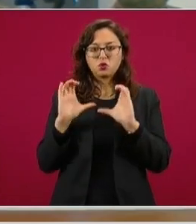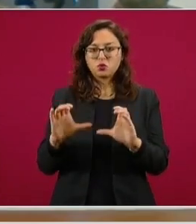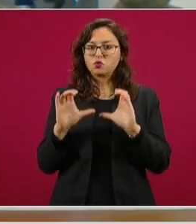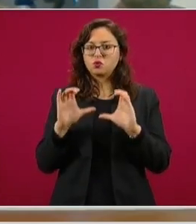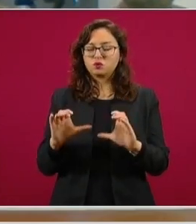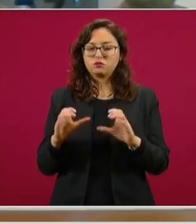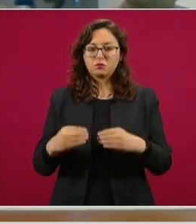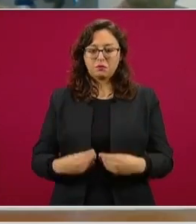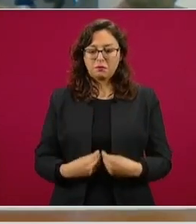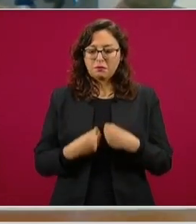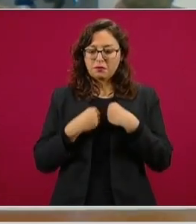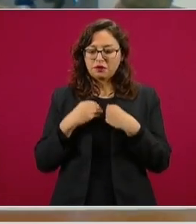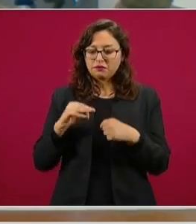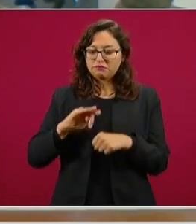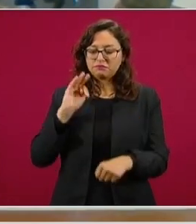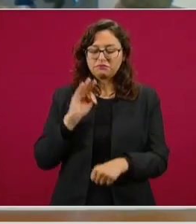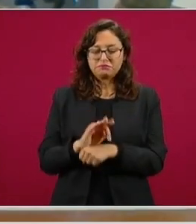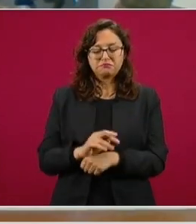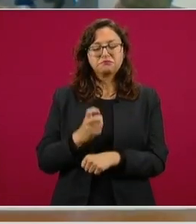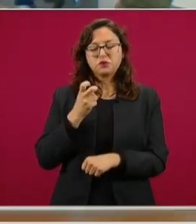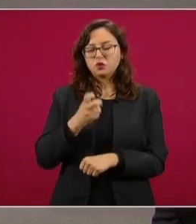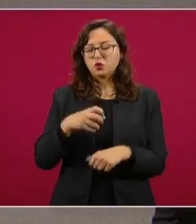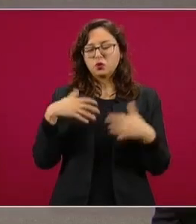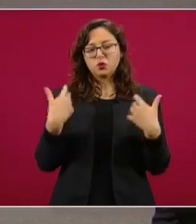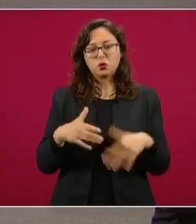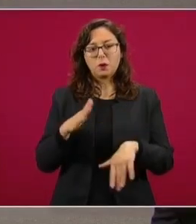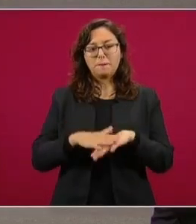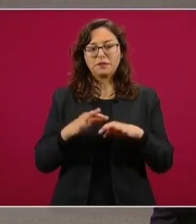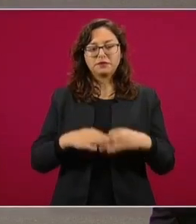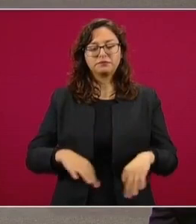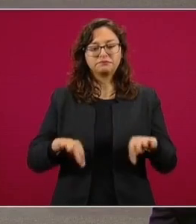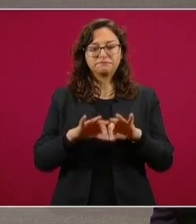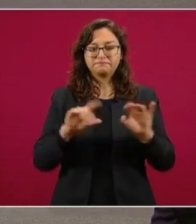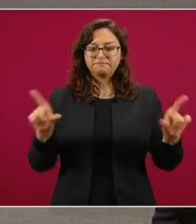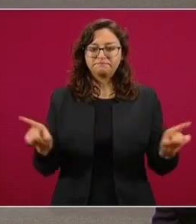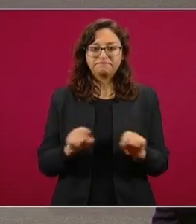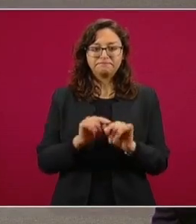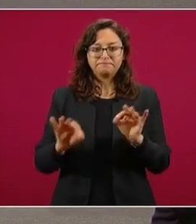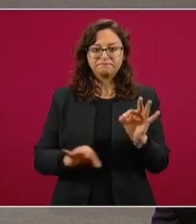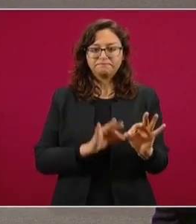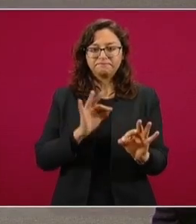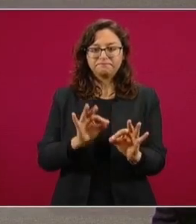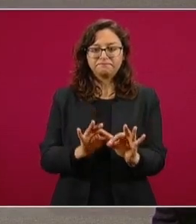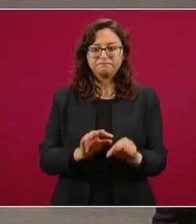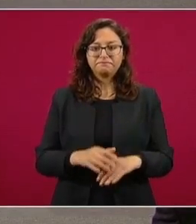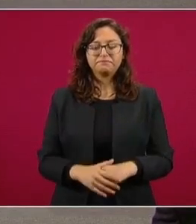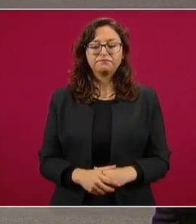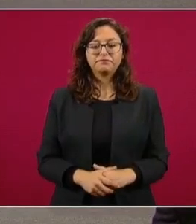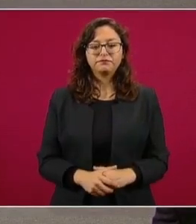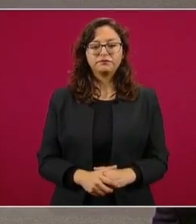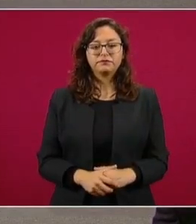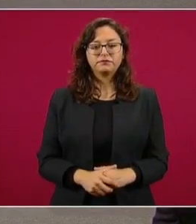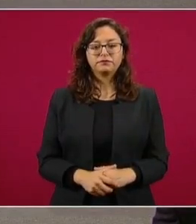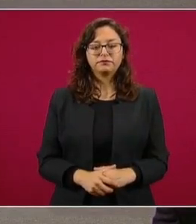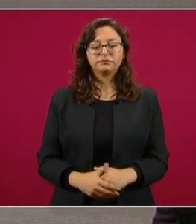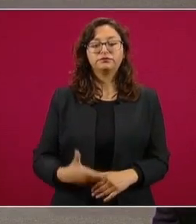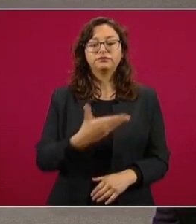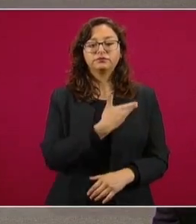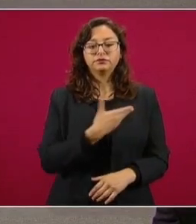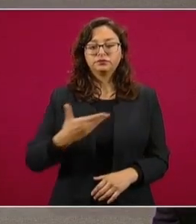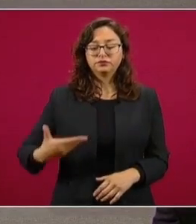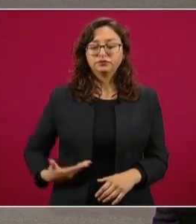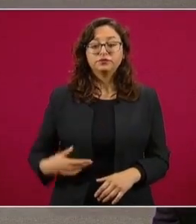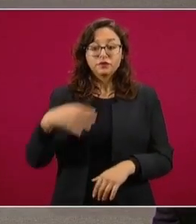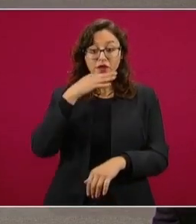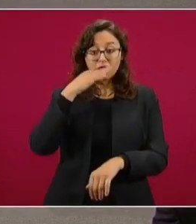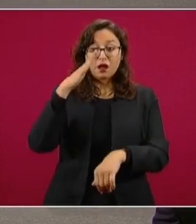resguardar la vida, que es lo más importante. Eso sería cuanto, señor presidente. Señor presidente, siguiendo sus